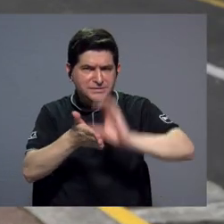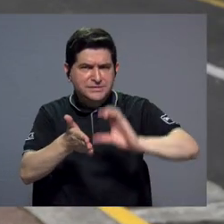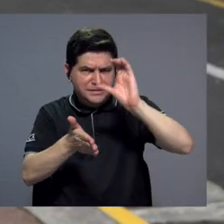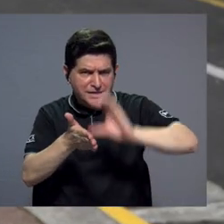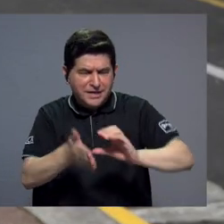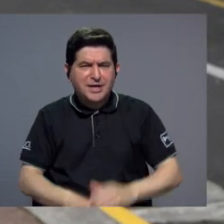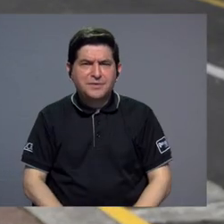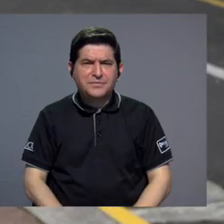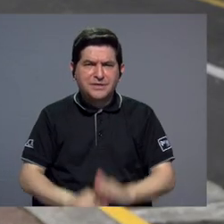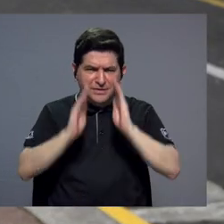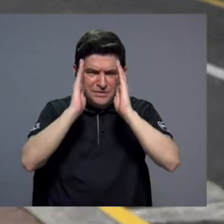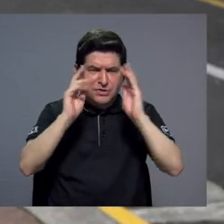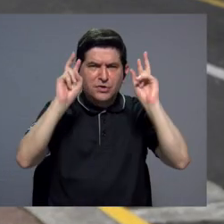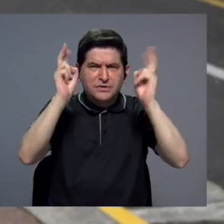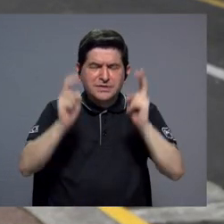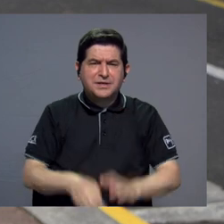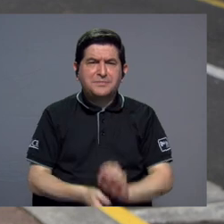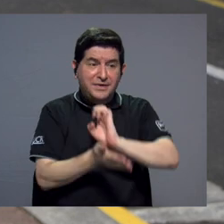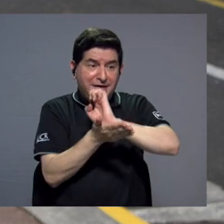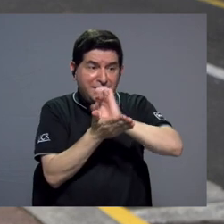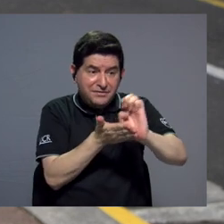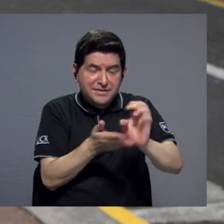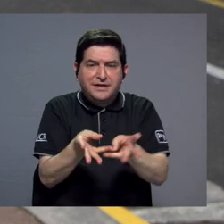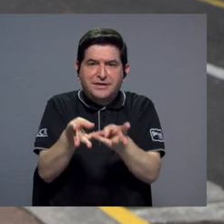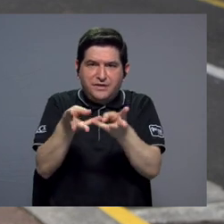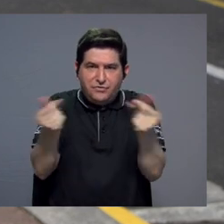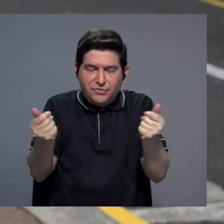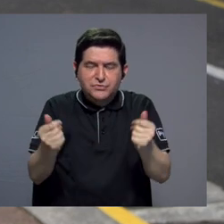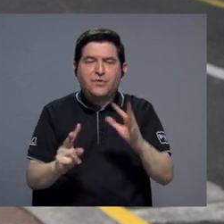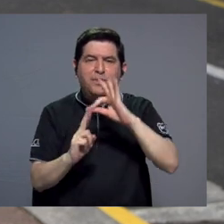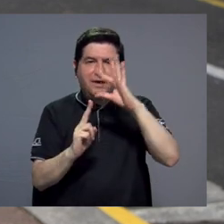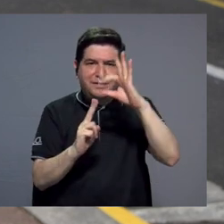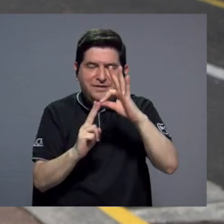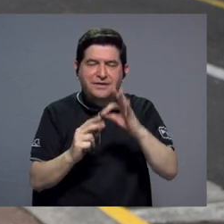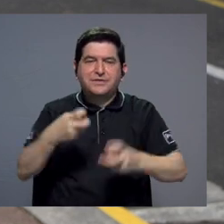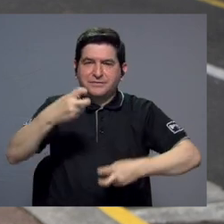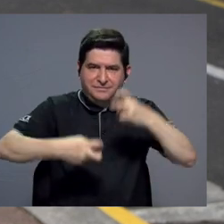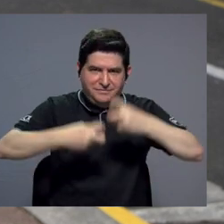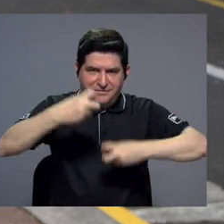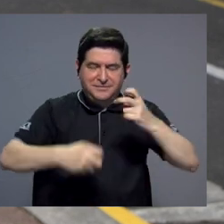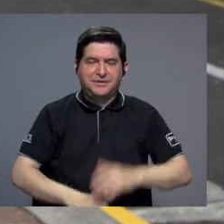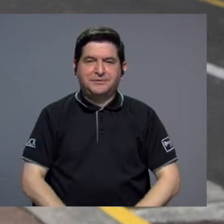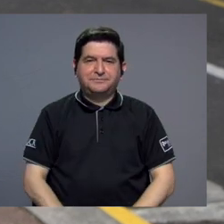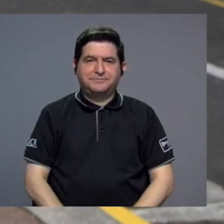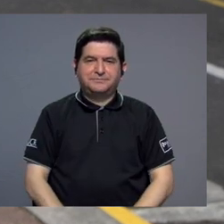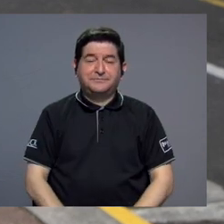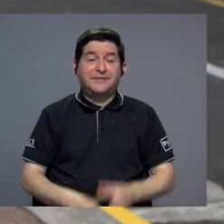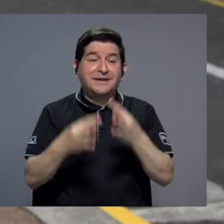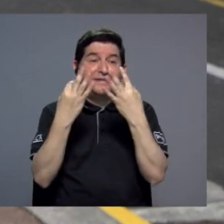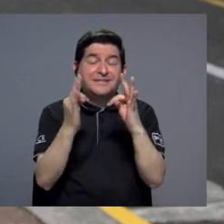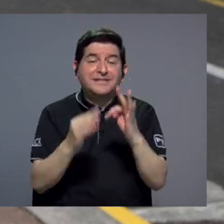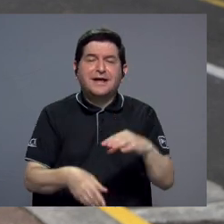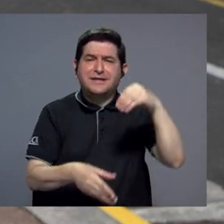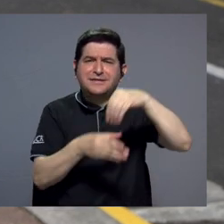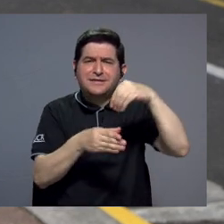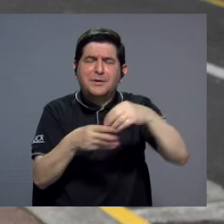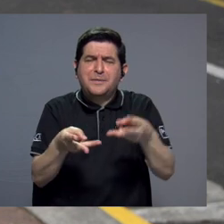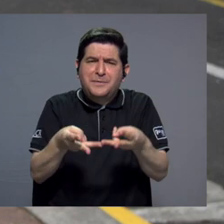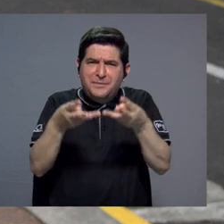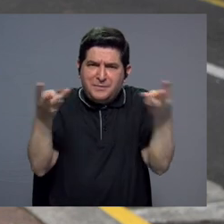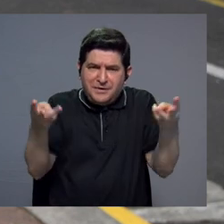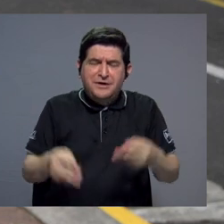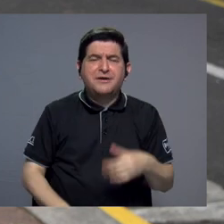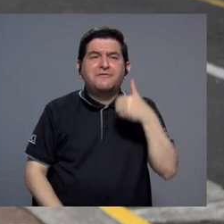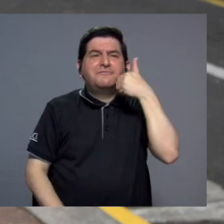un capítulo dedicado al tema de la prevención y resolución alternativa de conflictos, el cual pretende aportar